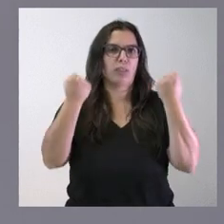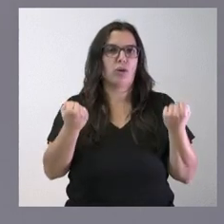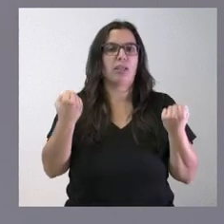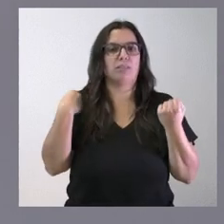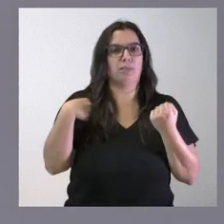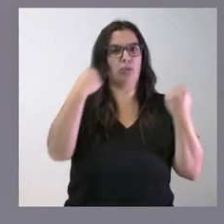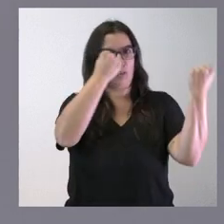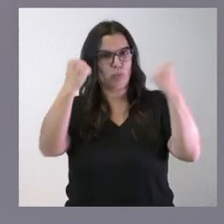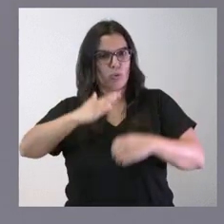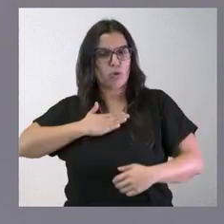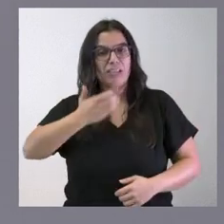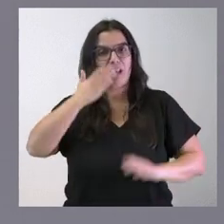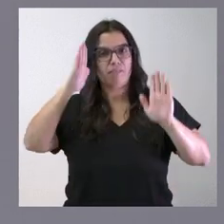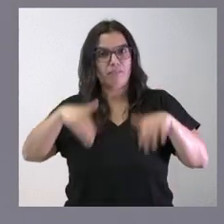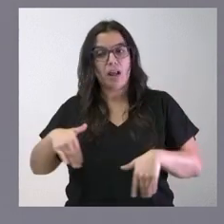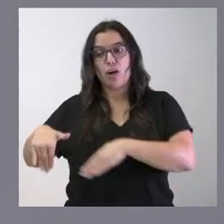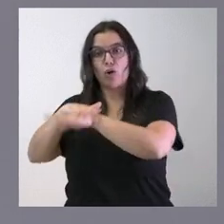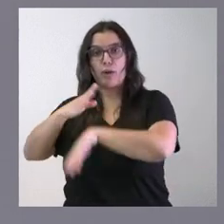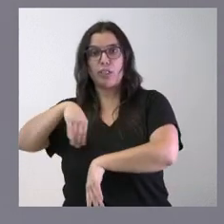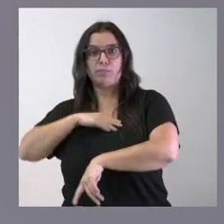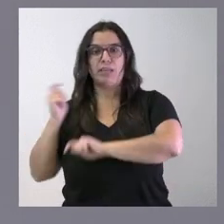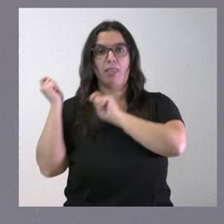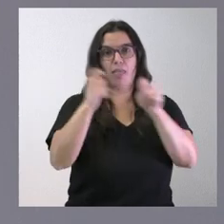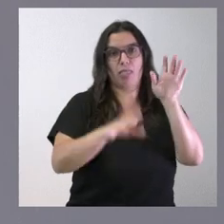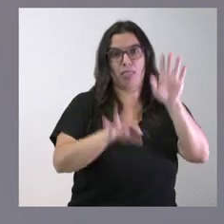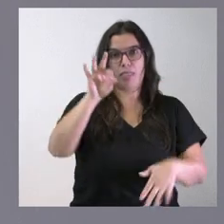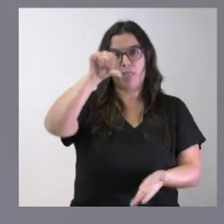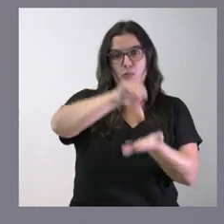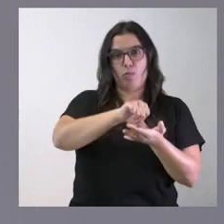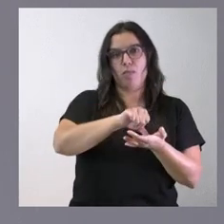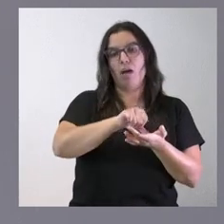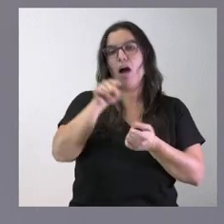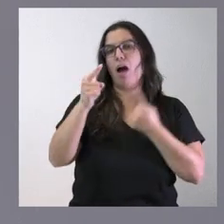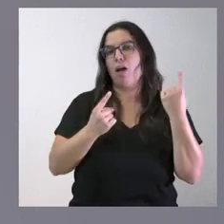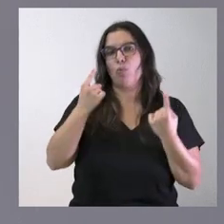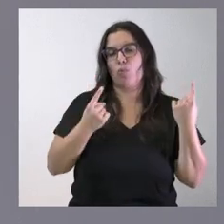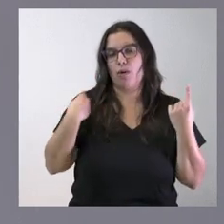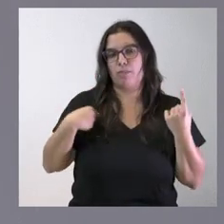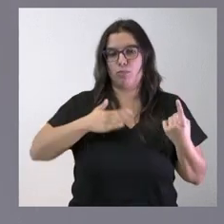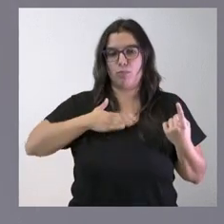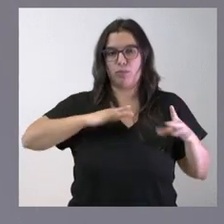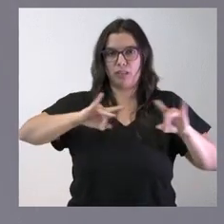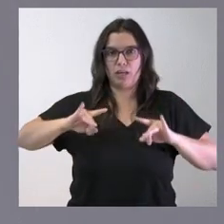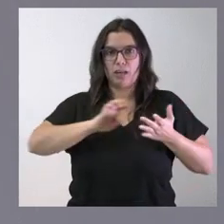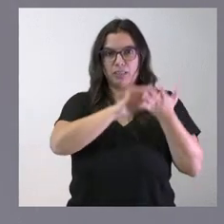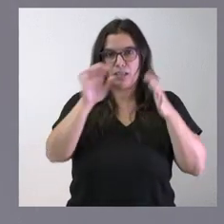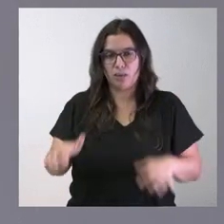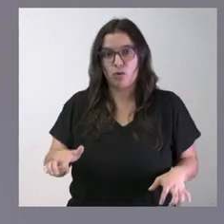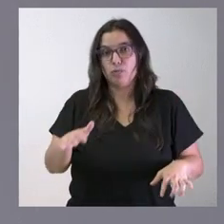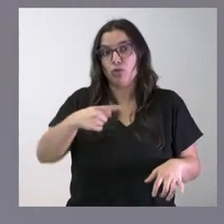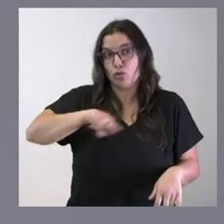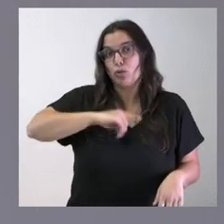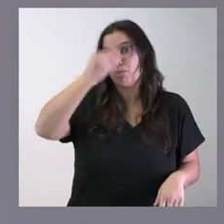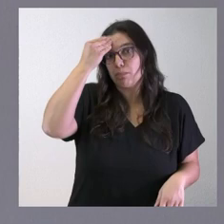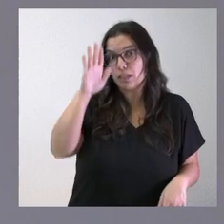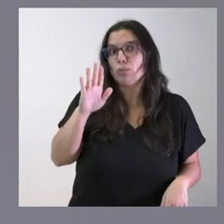institucional, si finalmente, por parte del Gobierno, se decide su ubicación en algunas de las candidatas de nuestra comunidad autónoma que creemos que